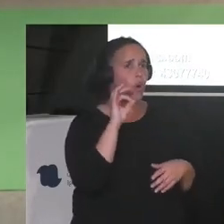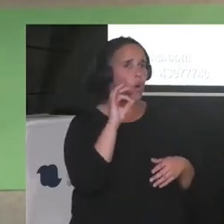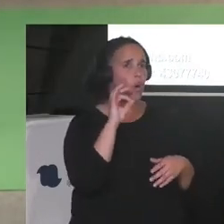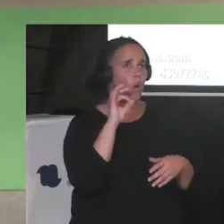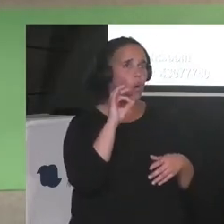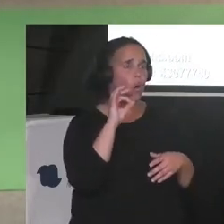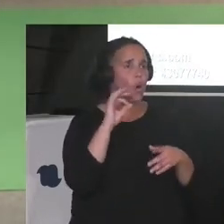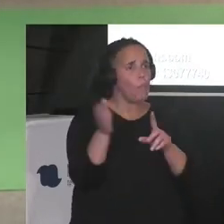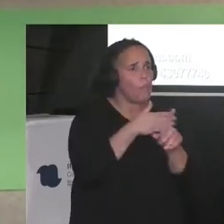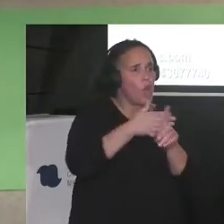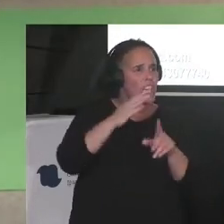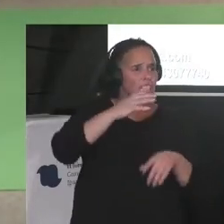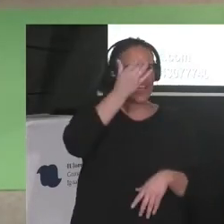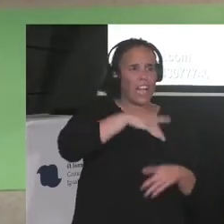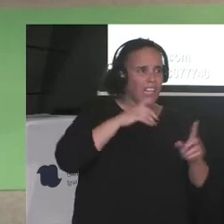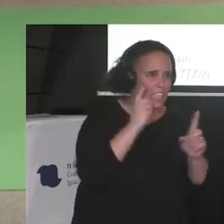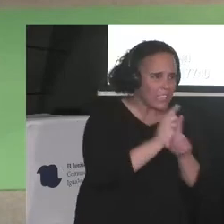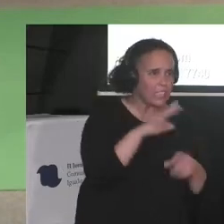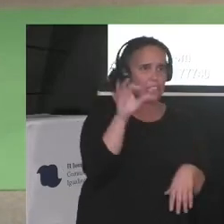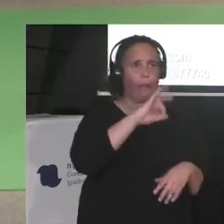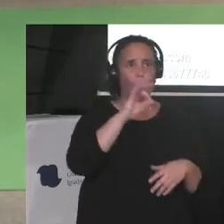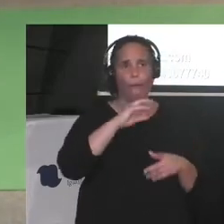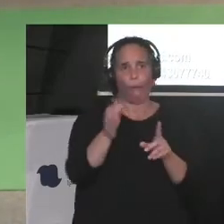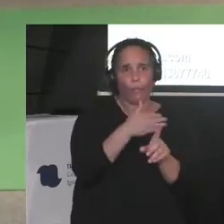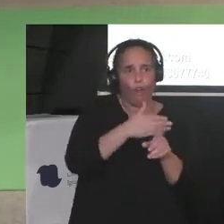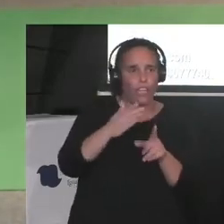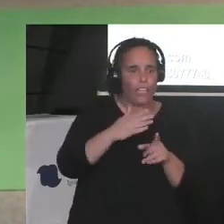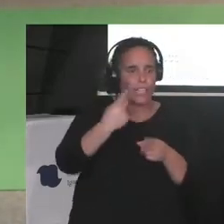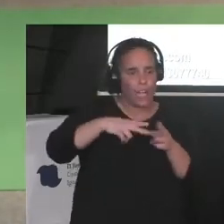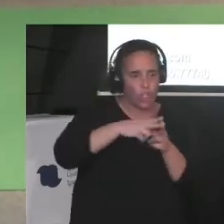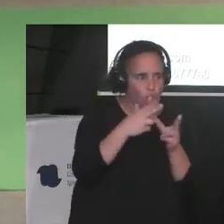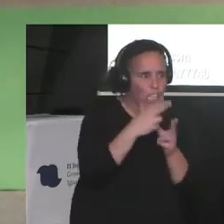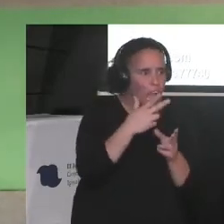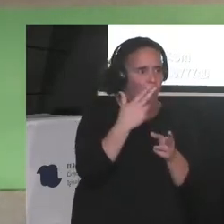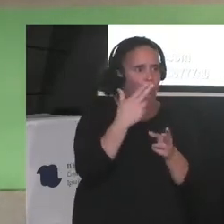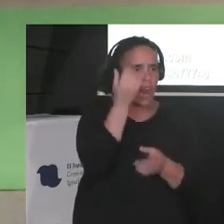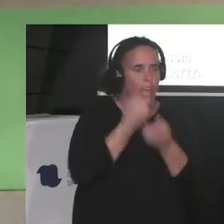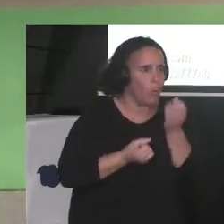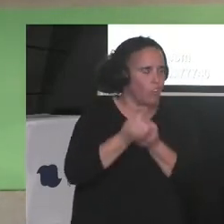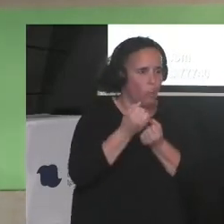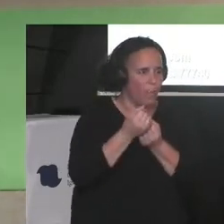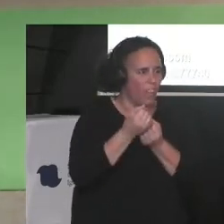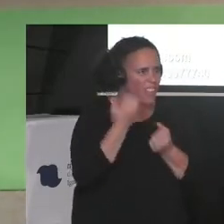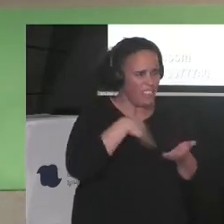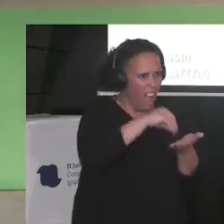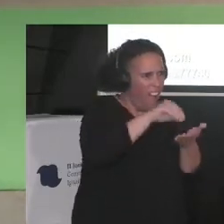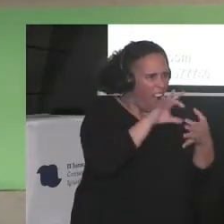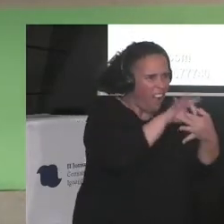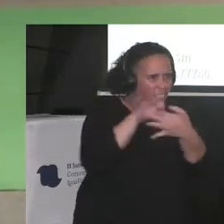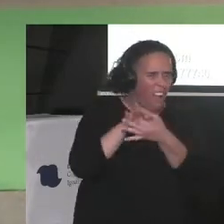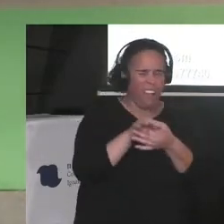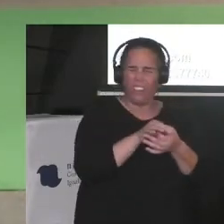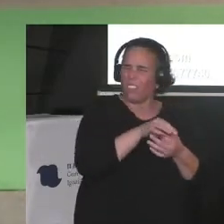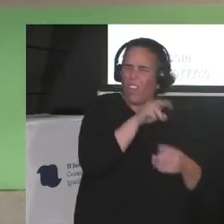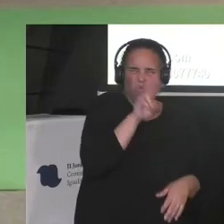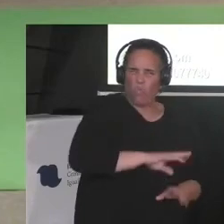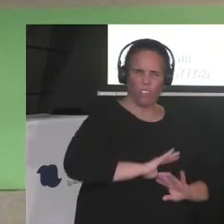violencia social, política y económica. Escribí sobre ser marrón y sobre el régimen de la blanquitud.